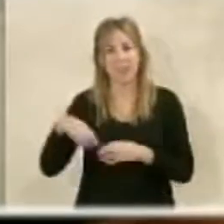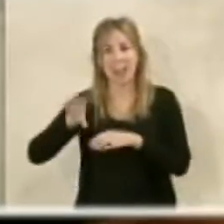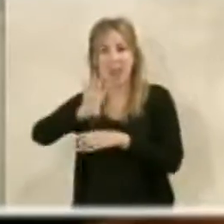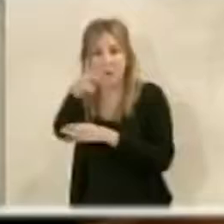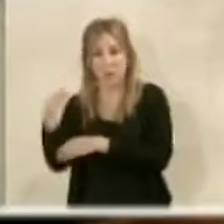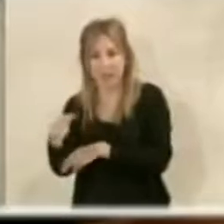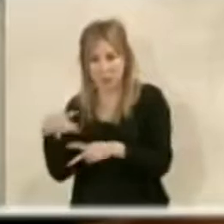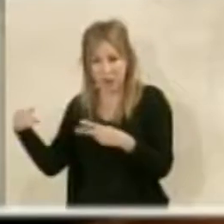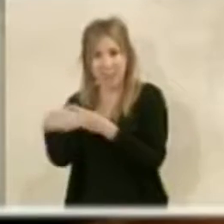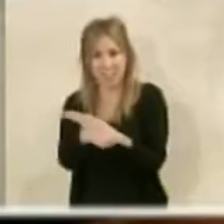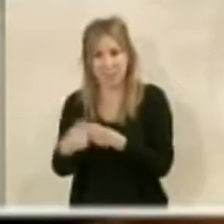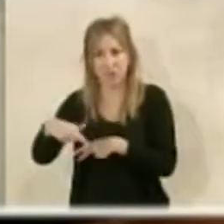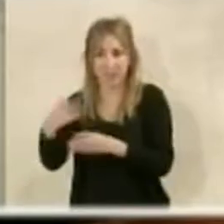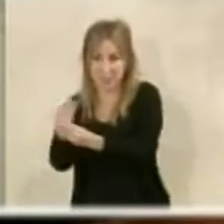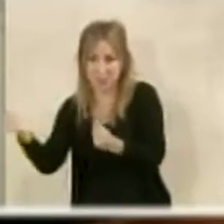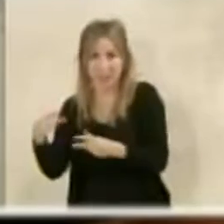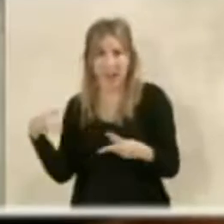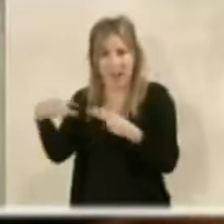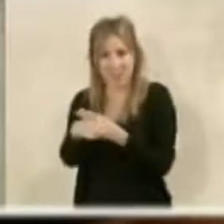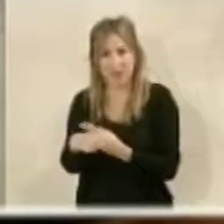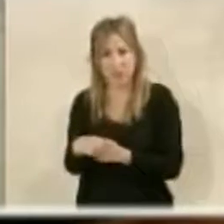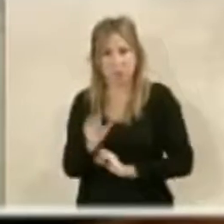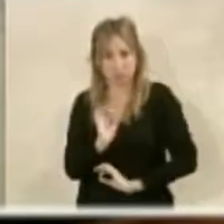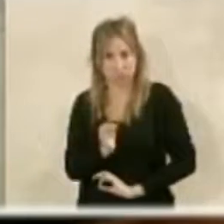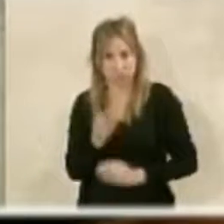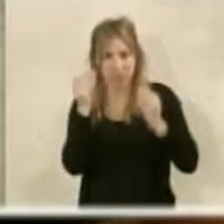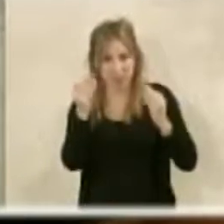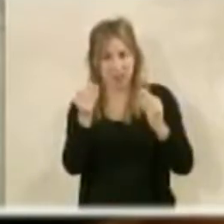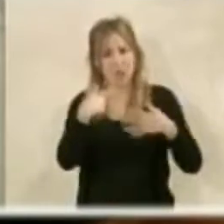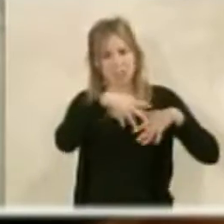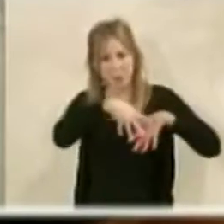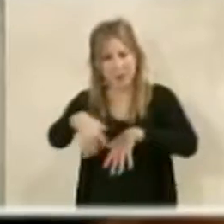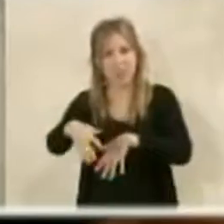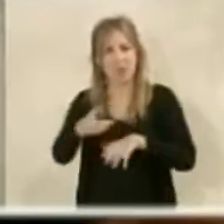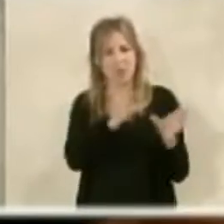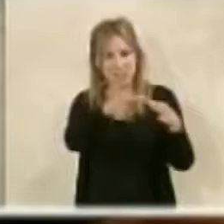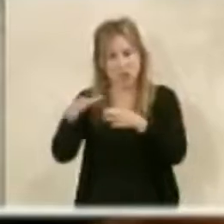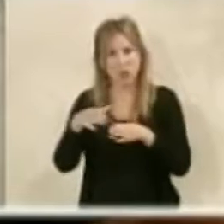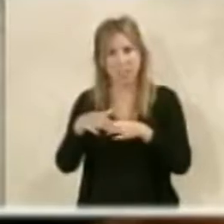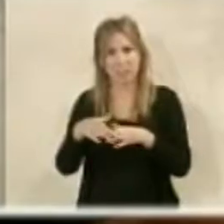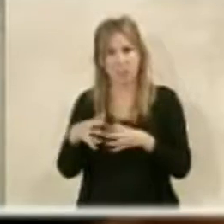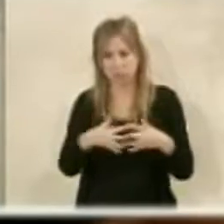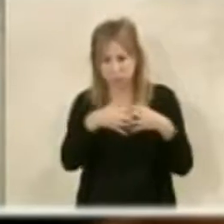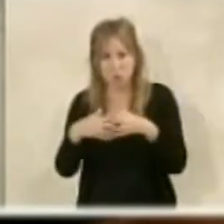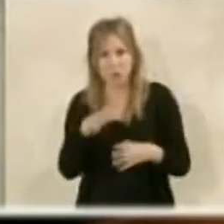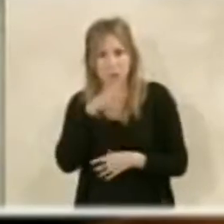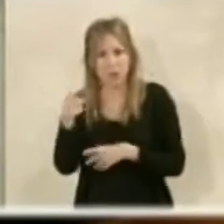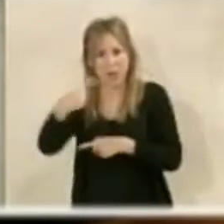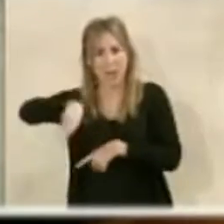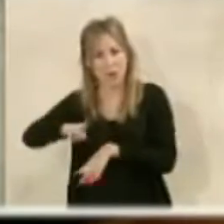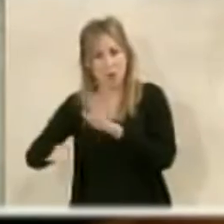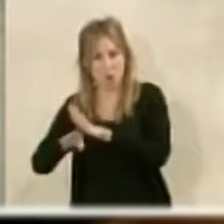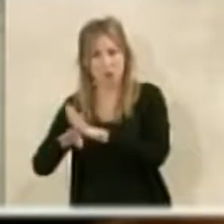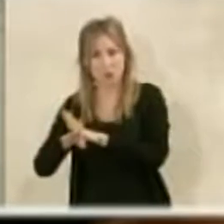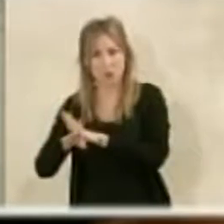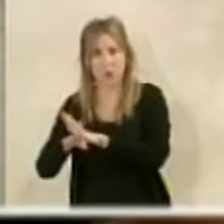cuevas canteras de aquella zona y esas manifestaciones de esos colectivos trajo también en que la Junta de Andalucía